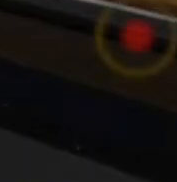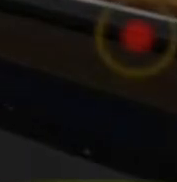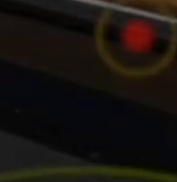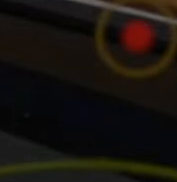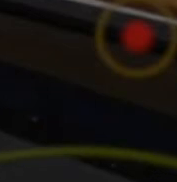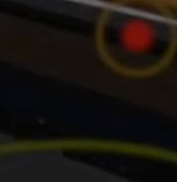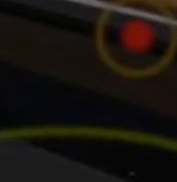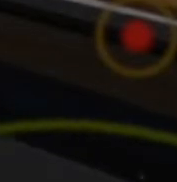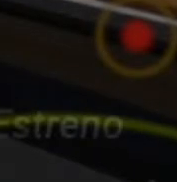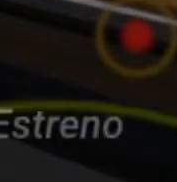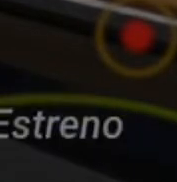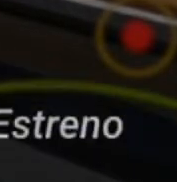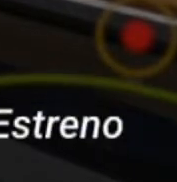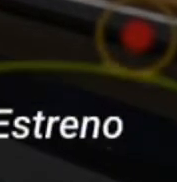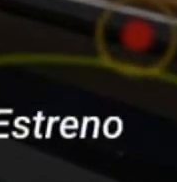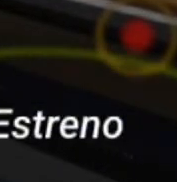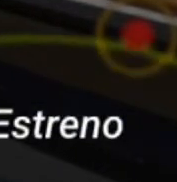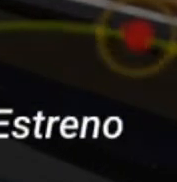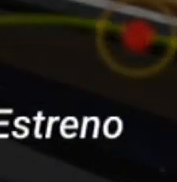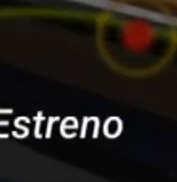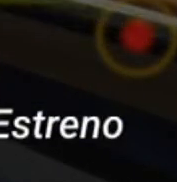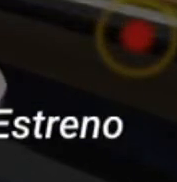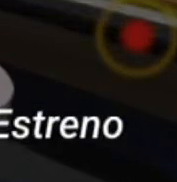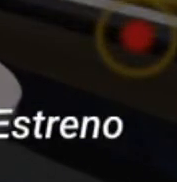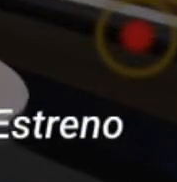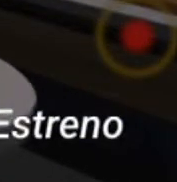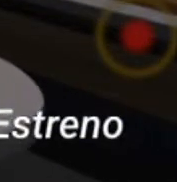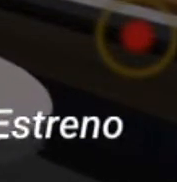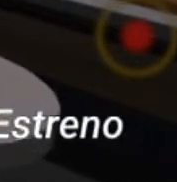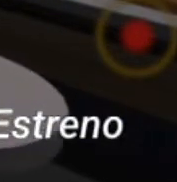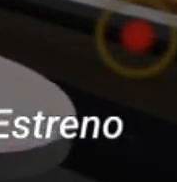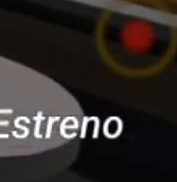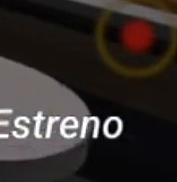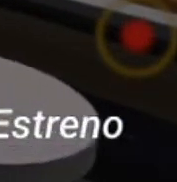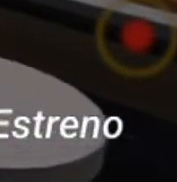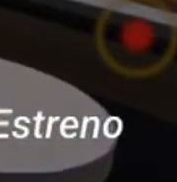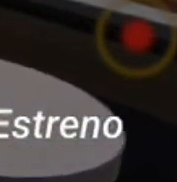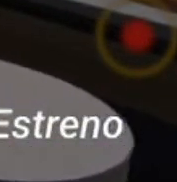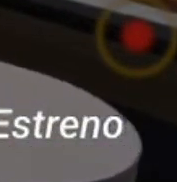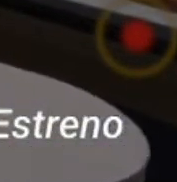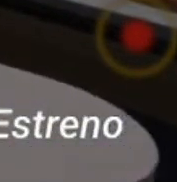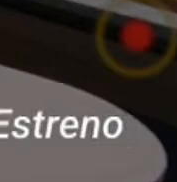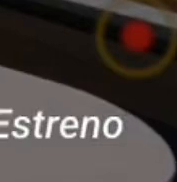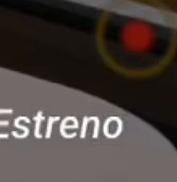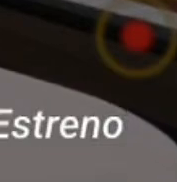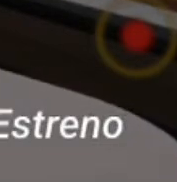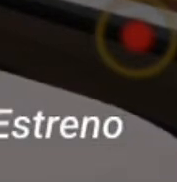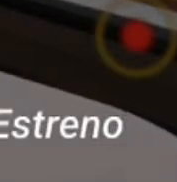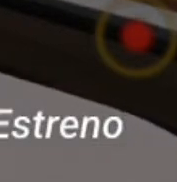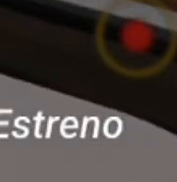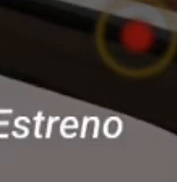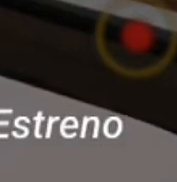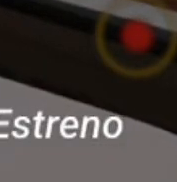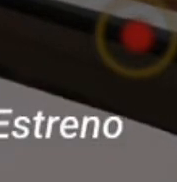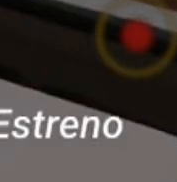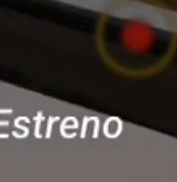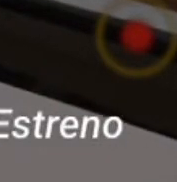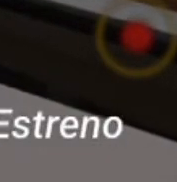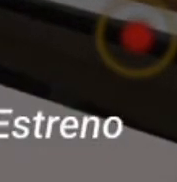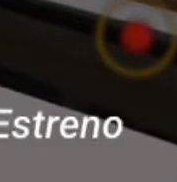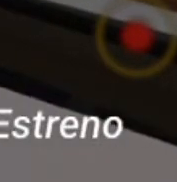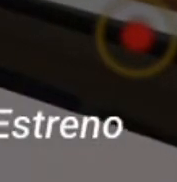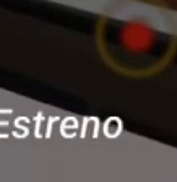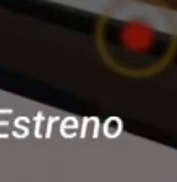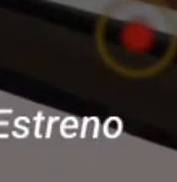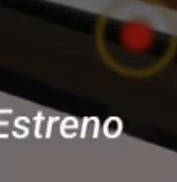Hoy en Punto de las 9 de la Noche, en Debate 22, tenemos un programa relacionado con el coronavirus, pero vamos a responder todas sus dudas en relación con materia